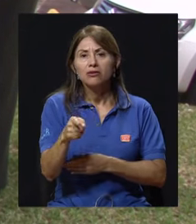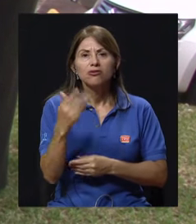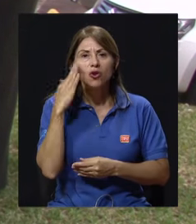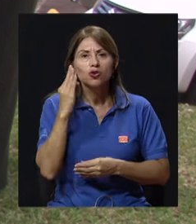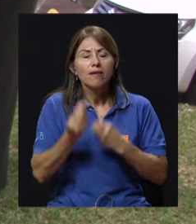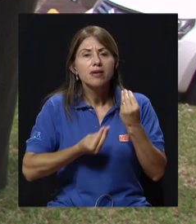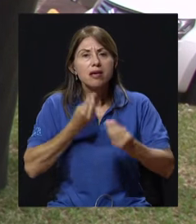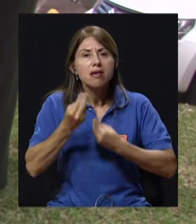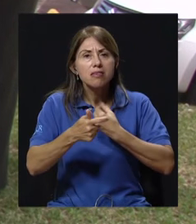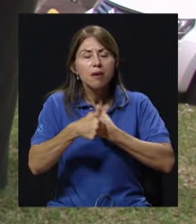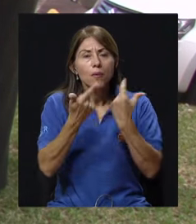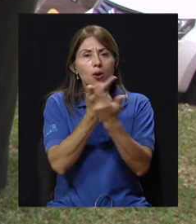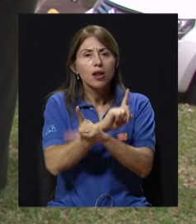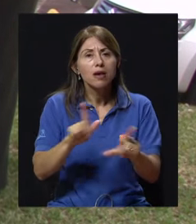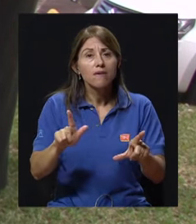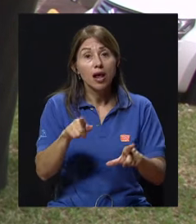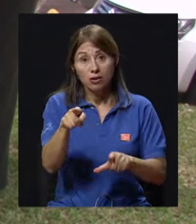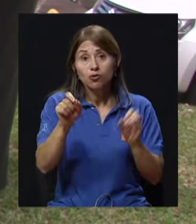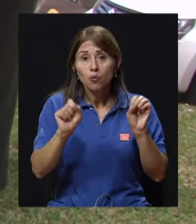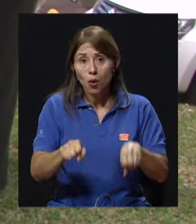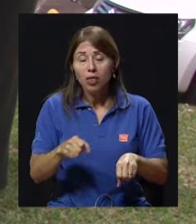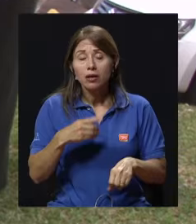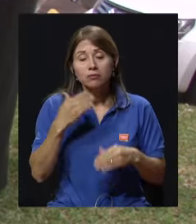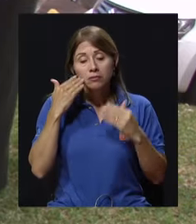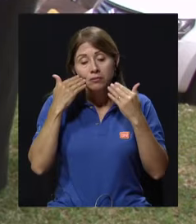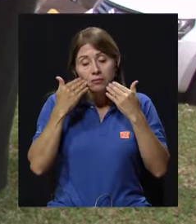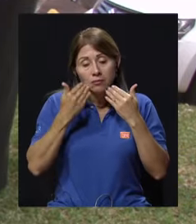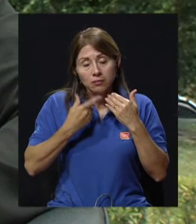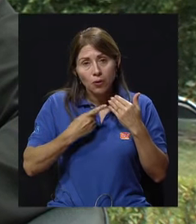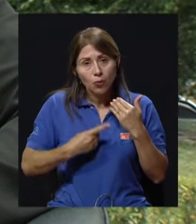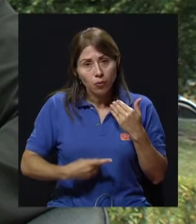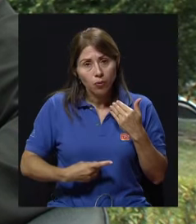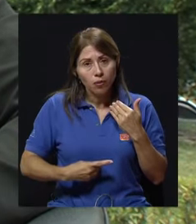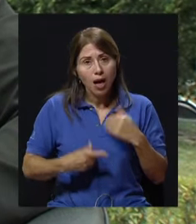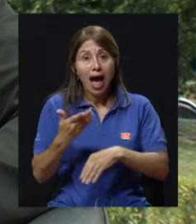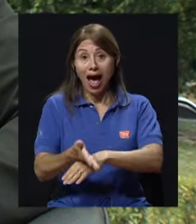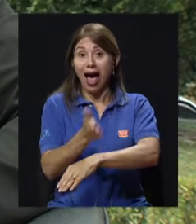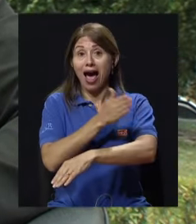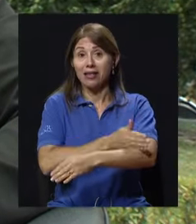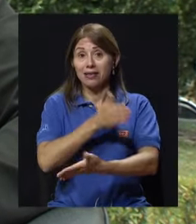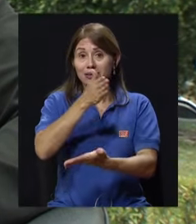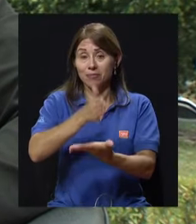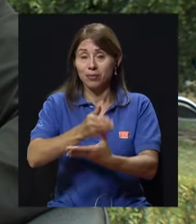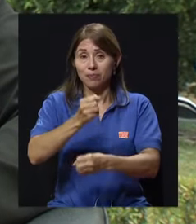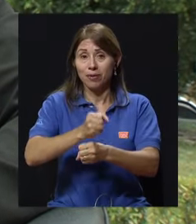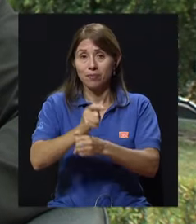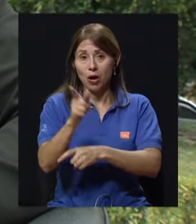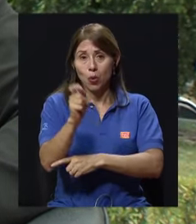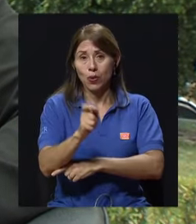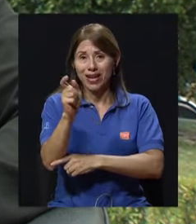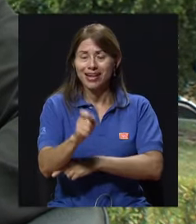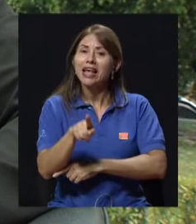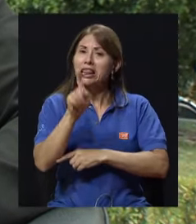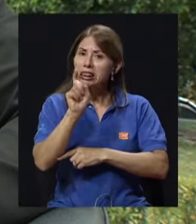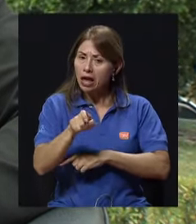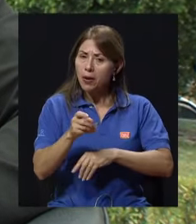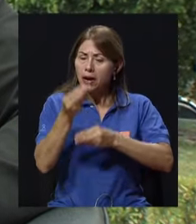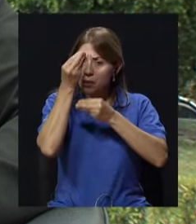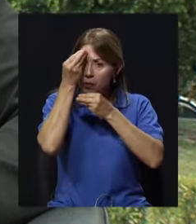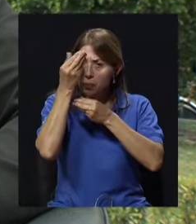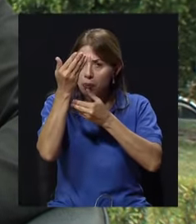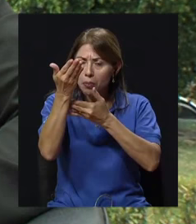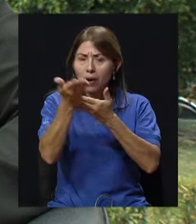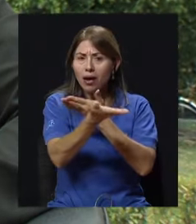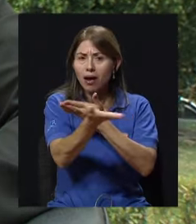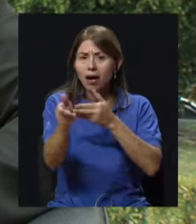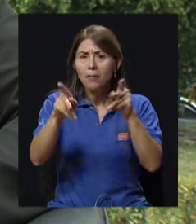también. Entonces hay que preparar también a la persona antes de jubilarse, para que sepa qué es lo que puede hacer con su vida